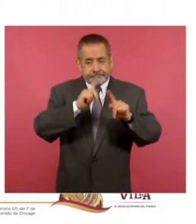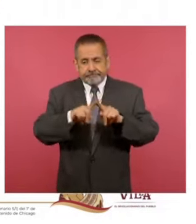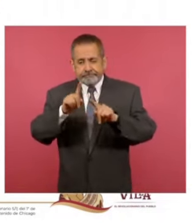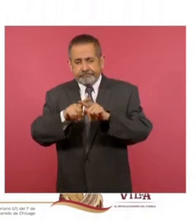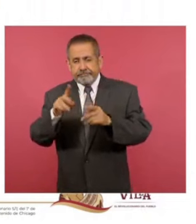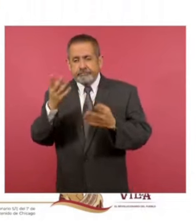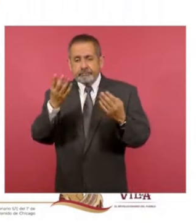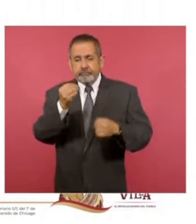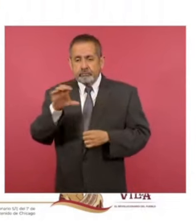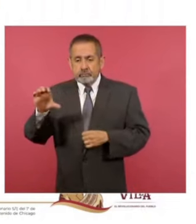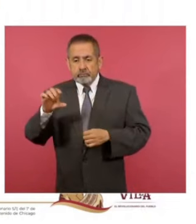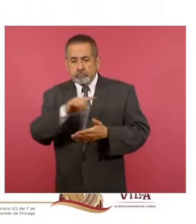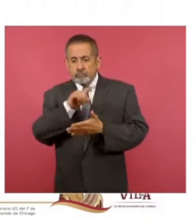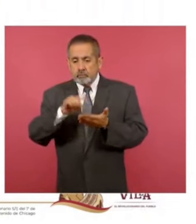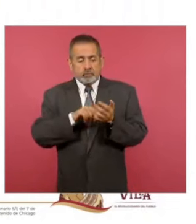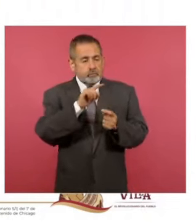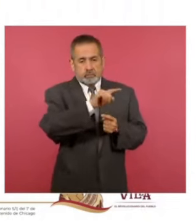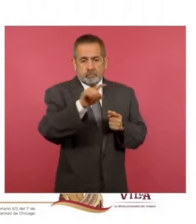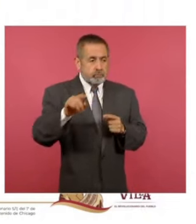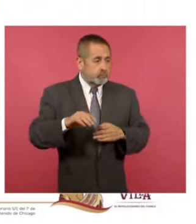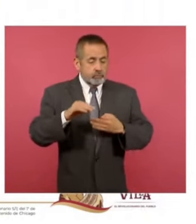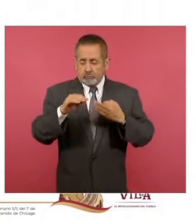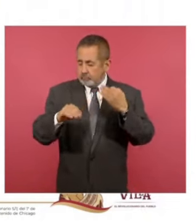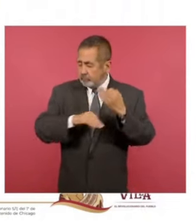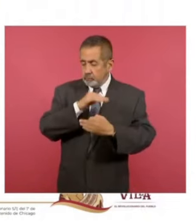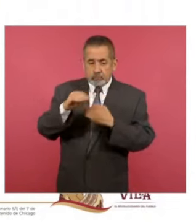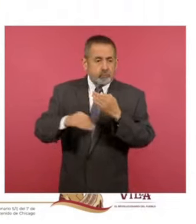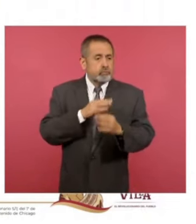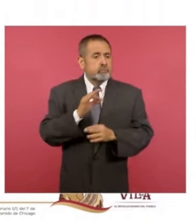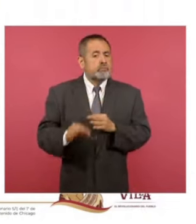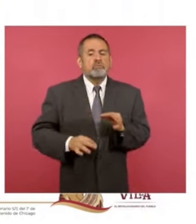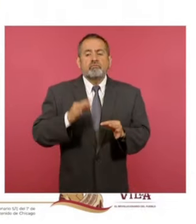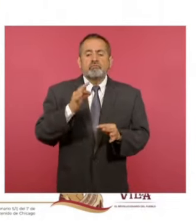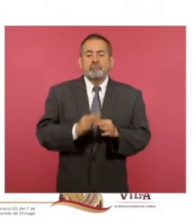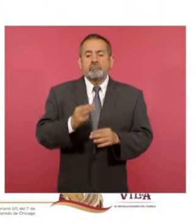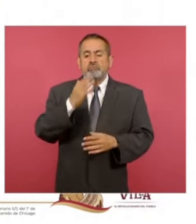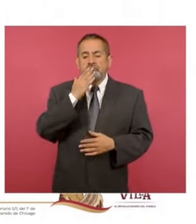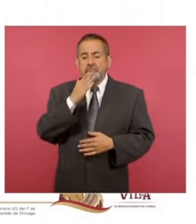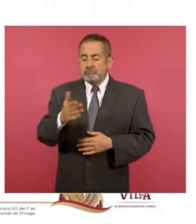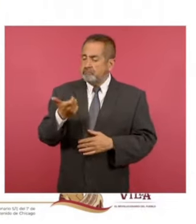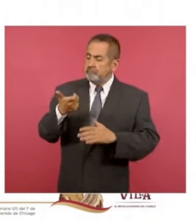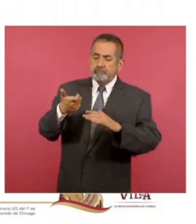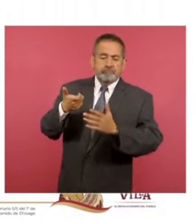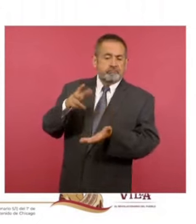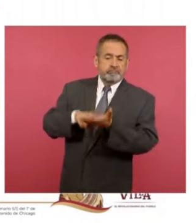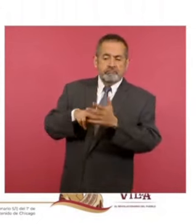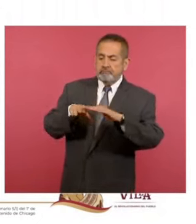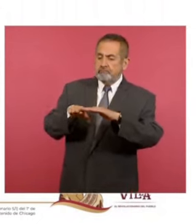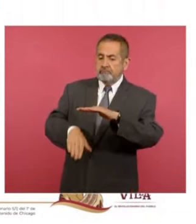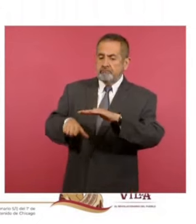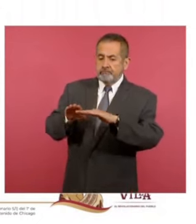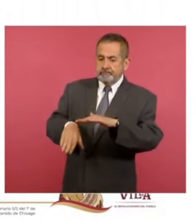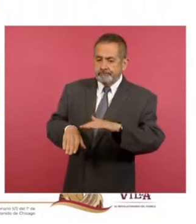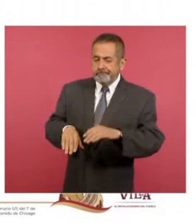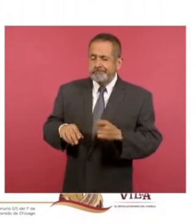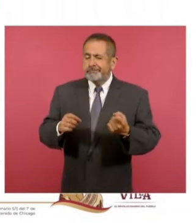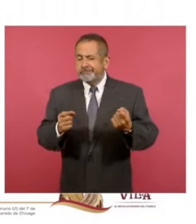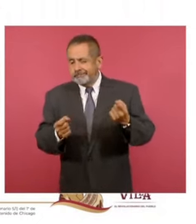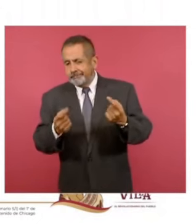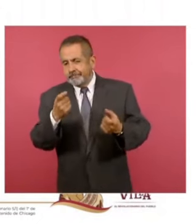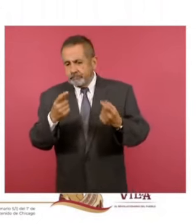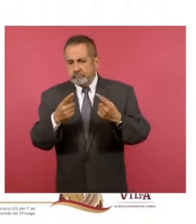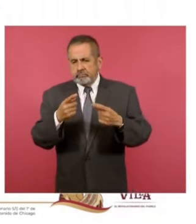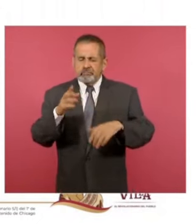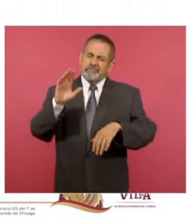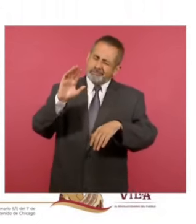expendedores de gas LP, todos cumpliendo con los precios máximos, pero algunos como aliados